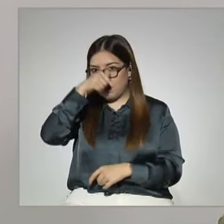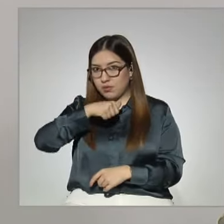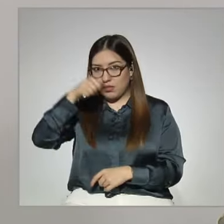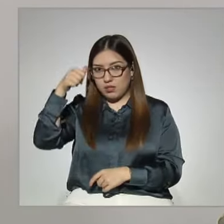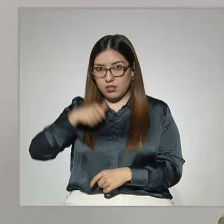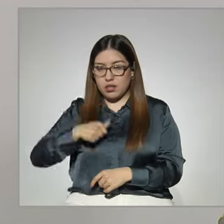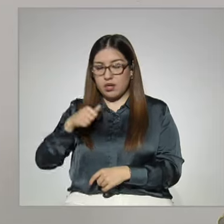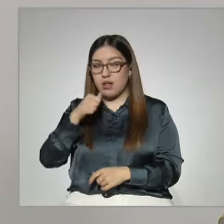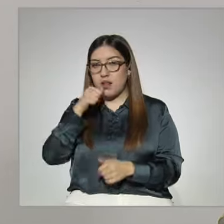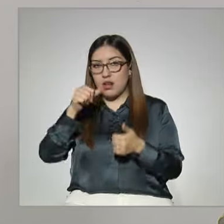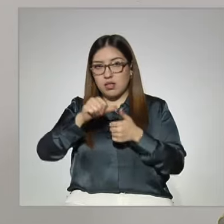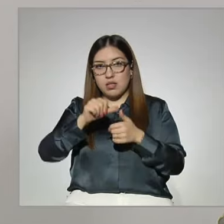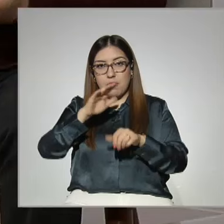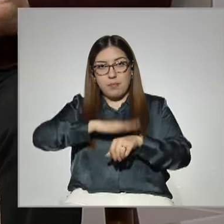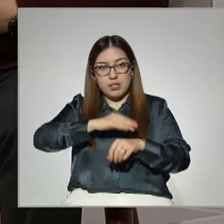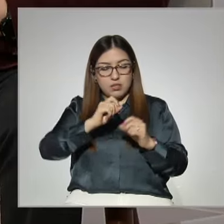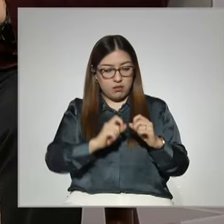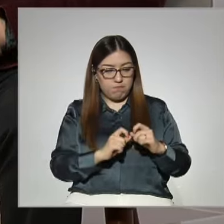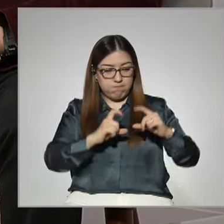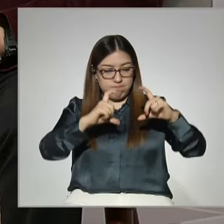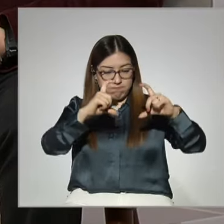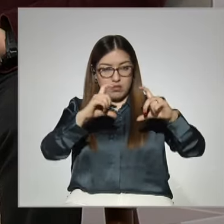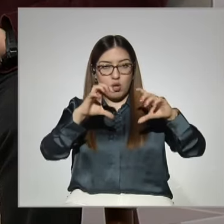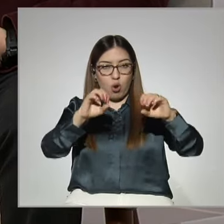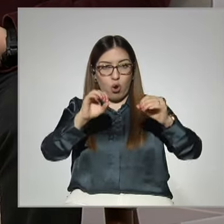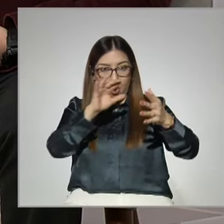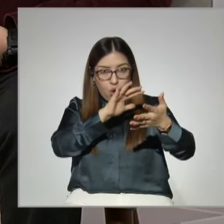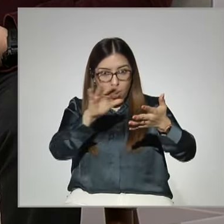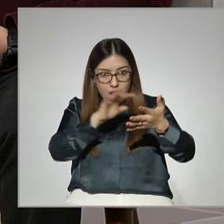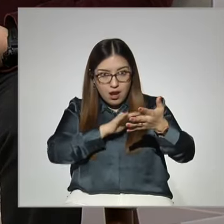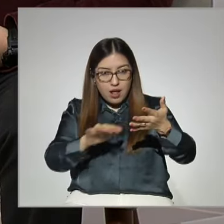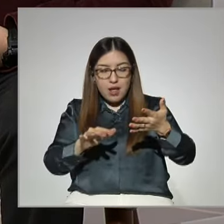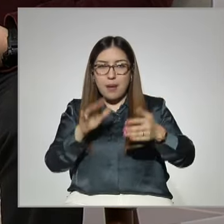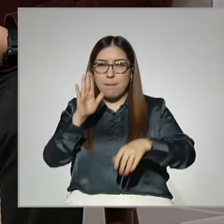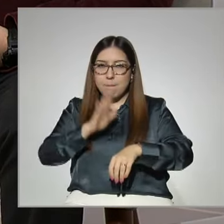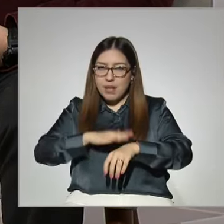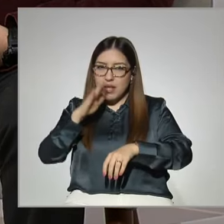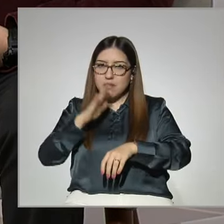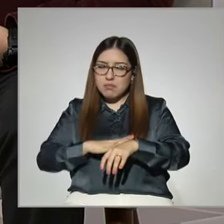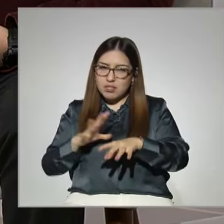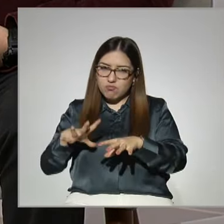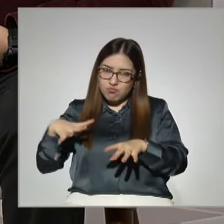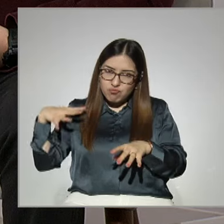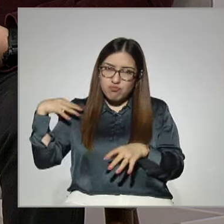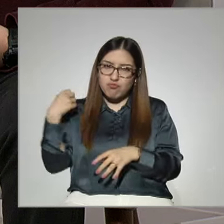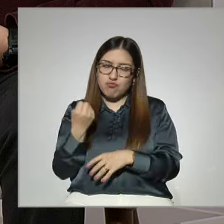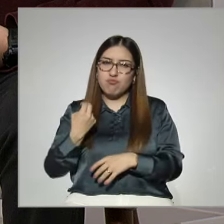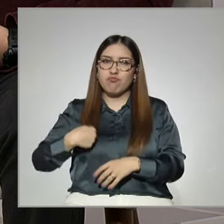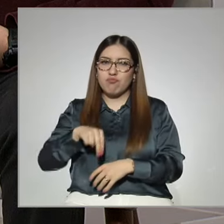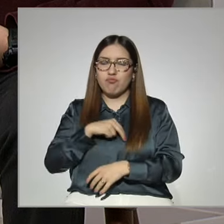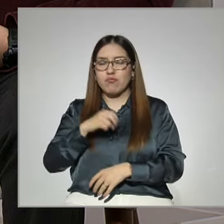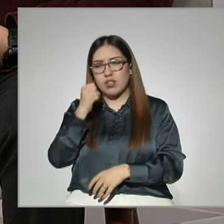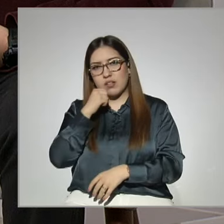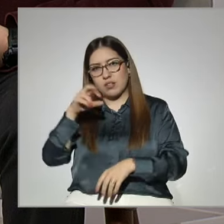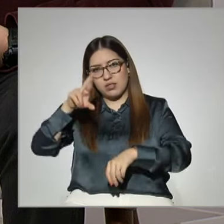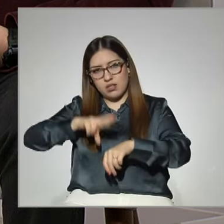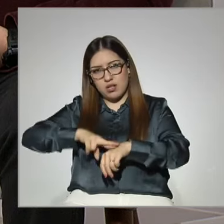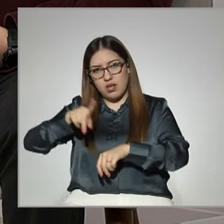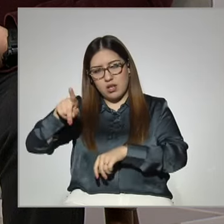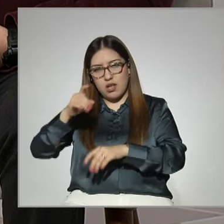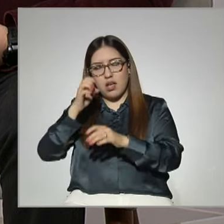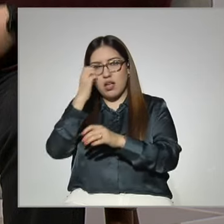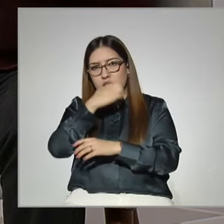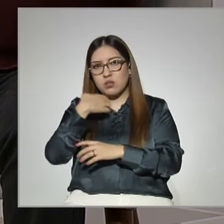letra más grande o se lee, etcétera, ¿no? Y cada vez más estamos impulsando en la Subsecretaría de Educación Media Superior